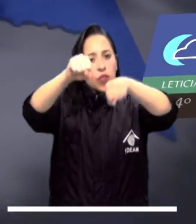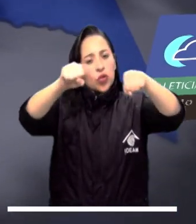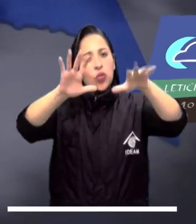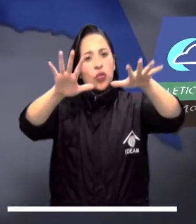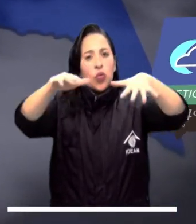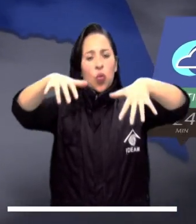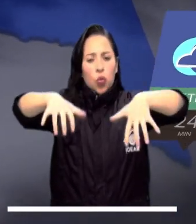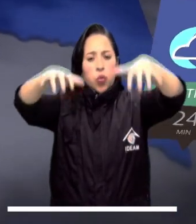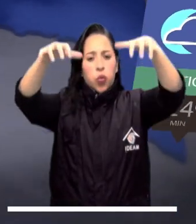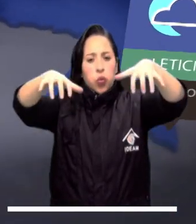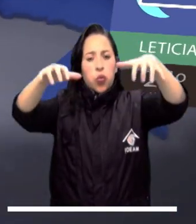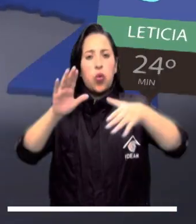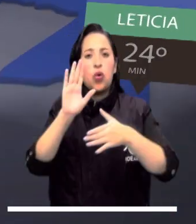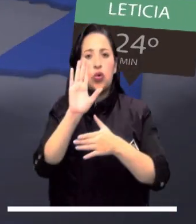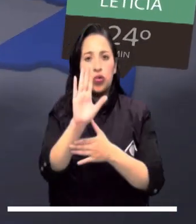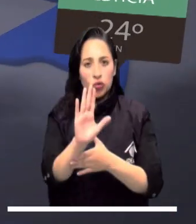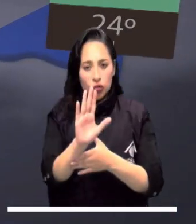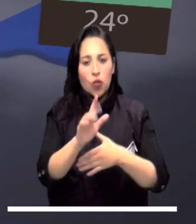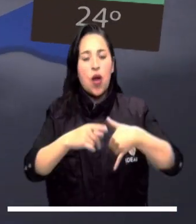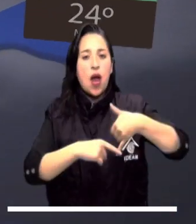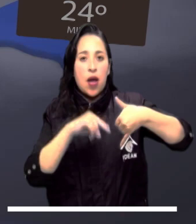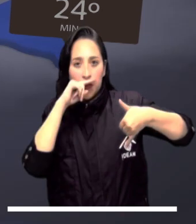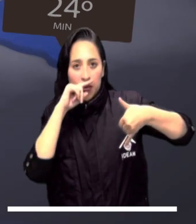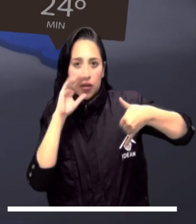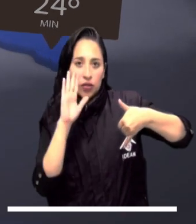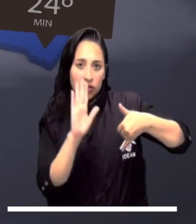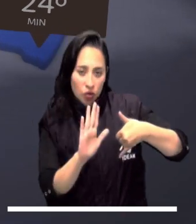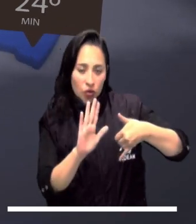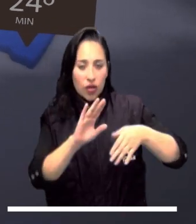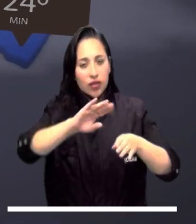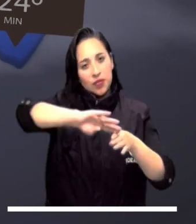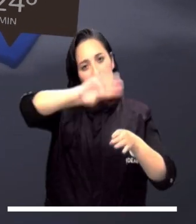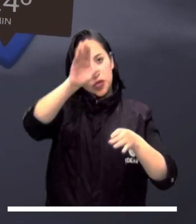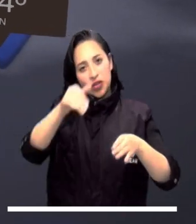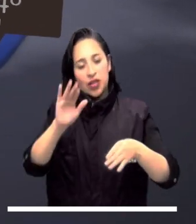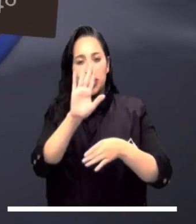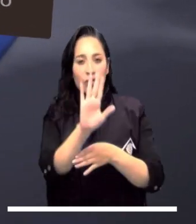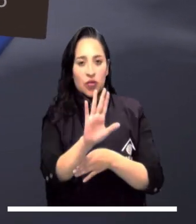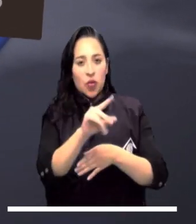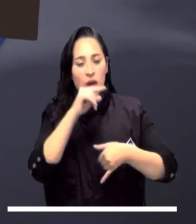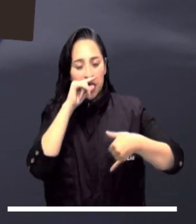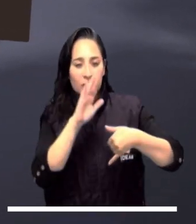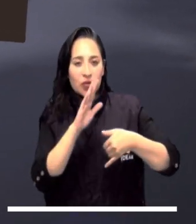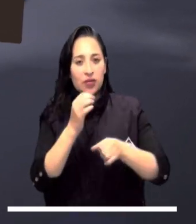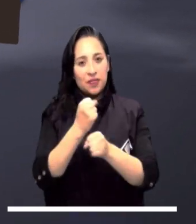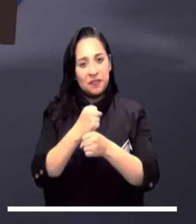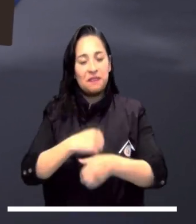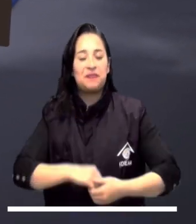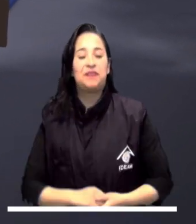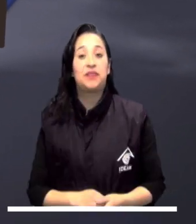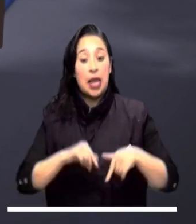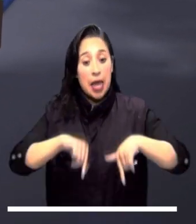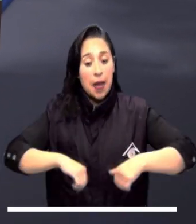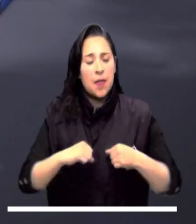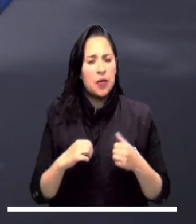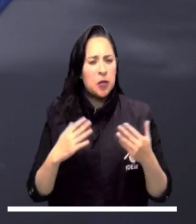de cielo cubierto y es probable que haya presencia de lluvias sobre Guamía, Amazonas y el pie de Monte Amazónico.